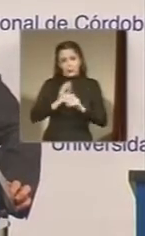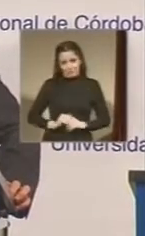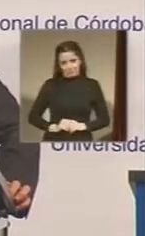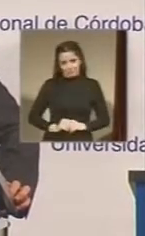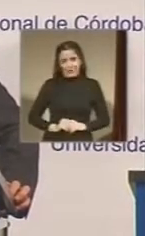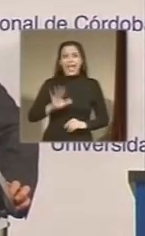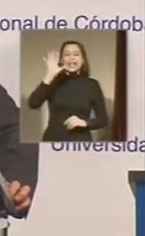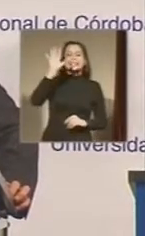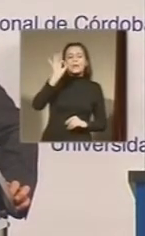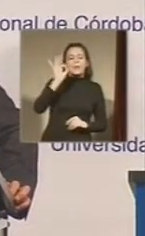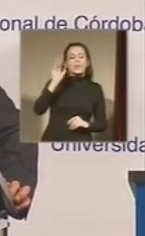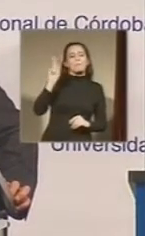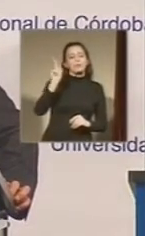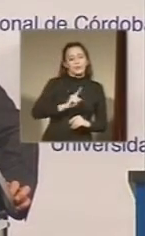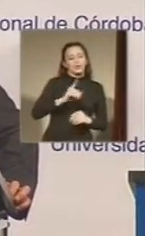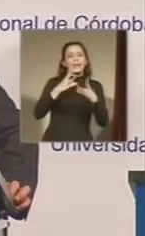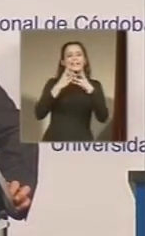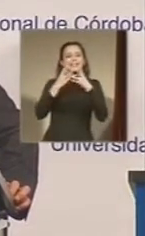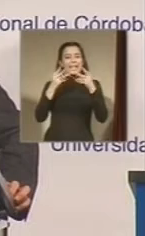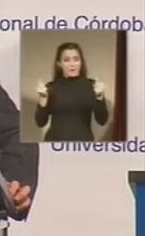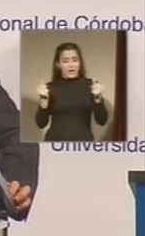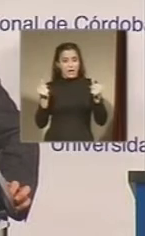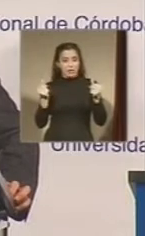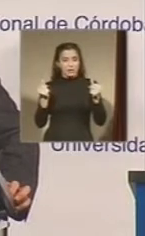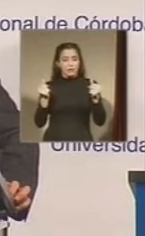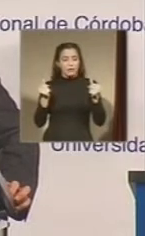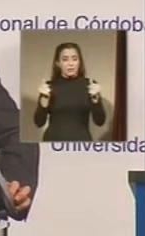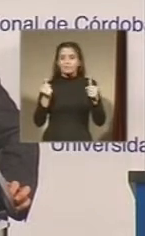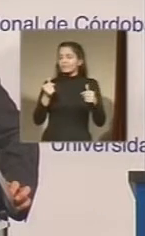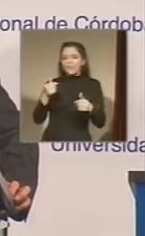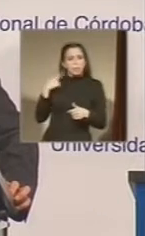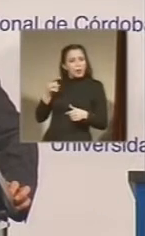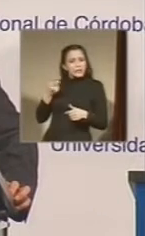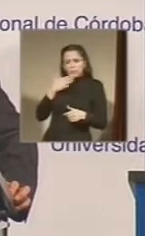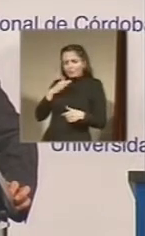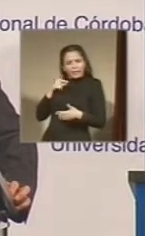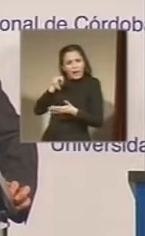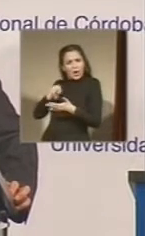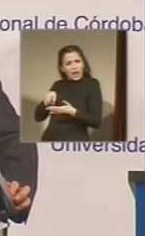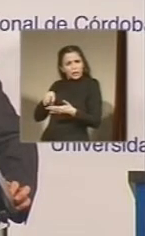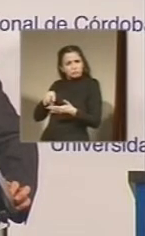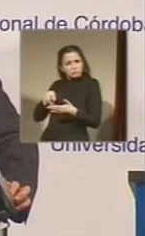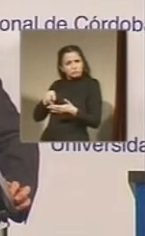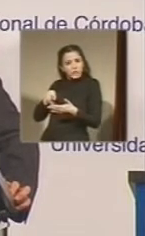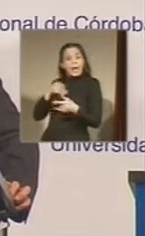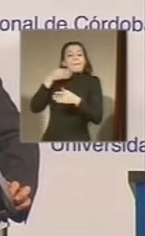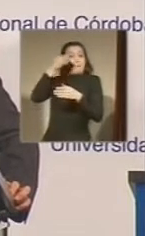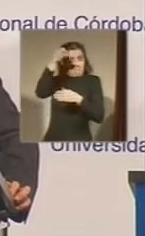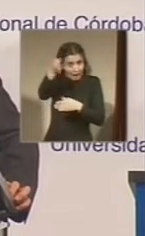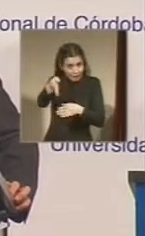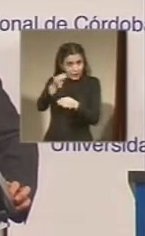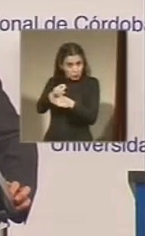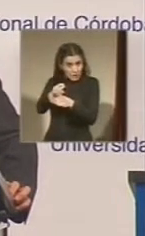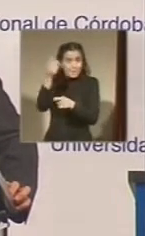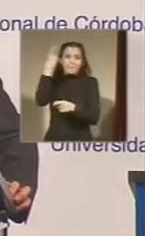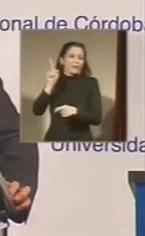que la termina, la mitad, no entienden lo que leen. Es decir, van a la escuela y no